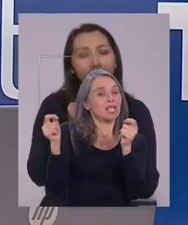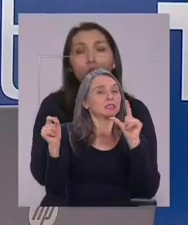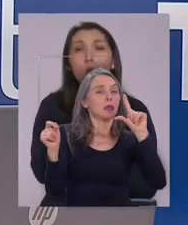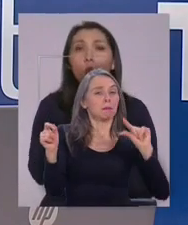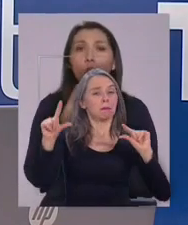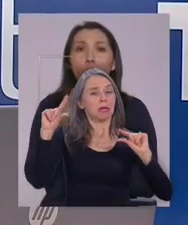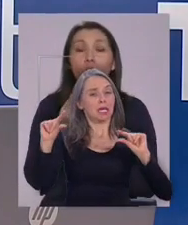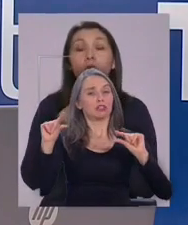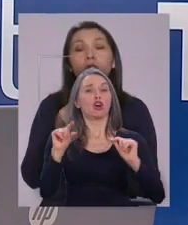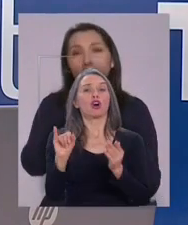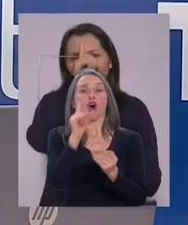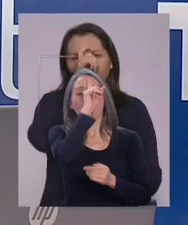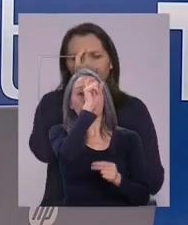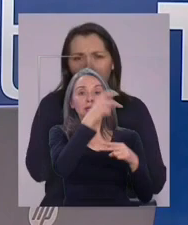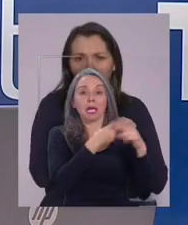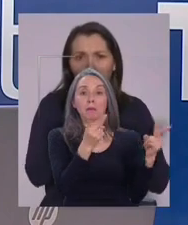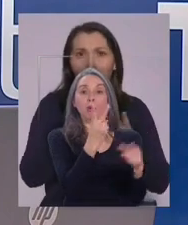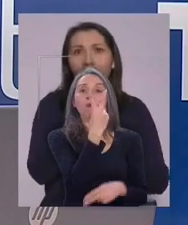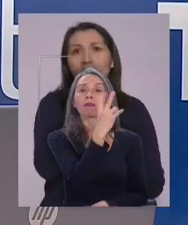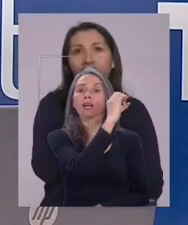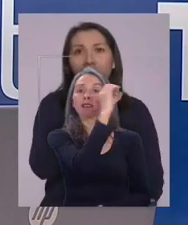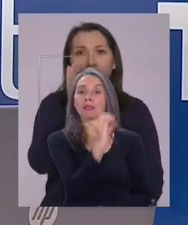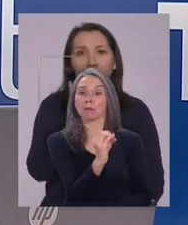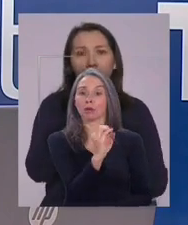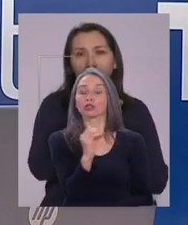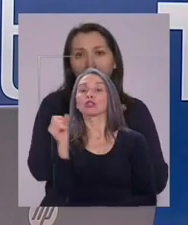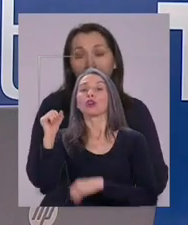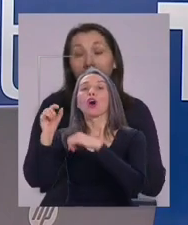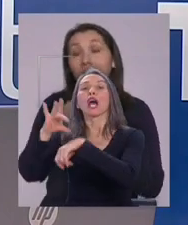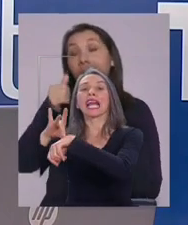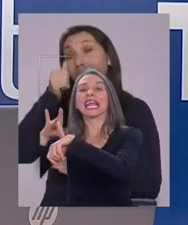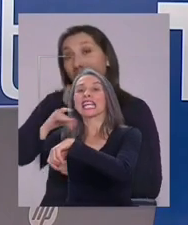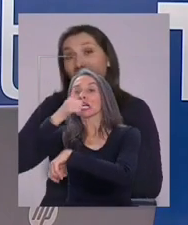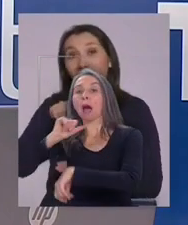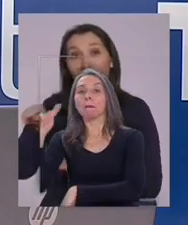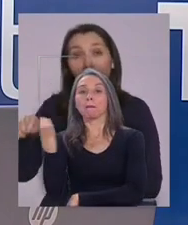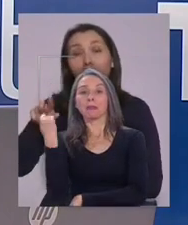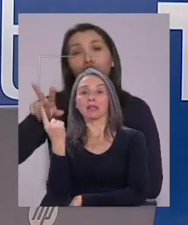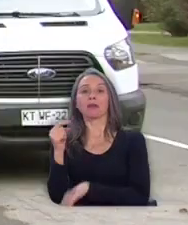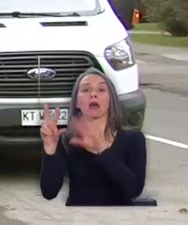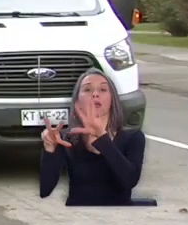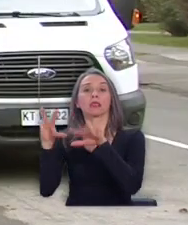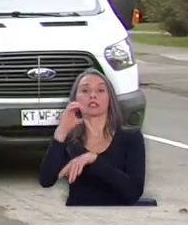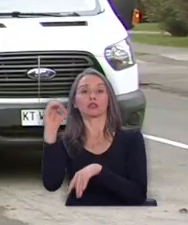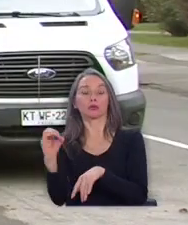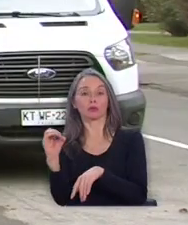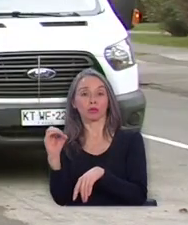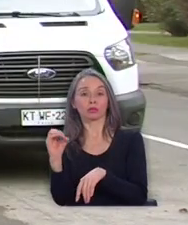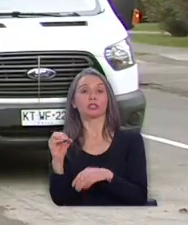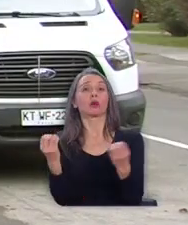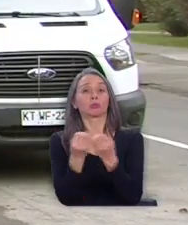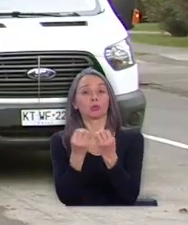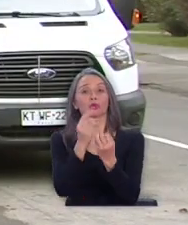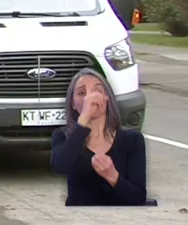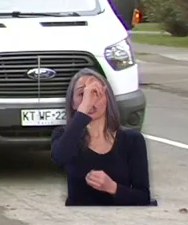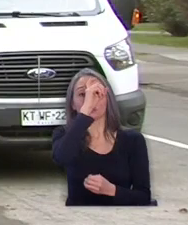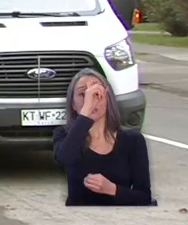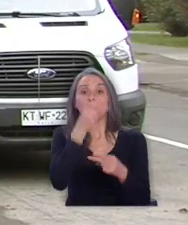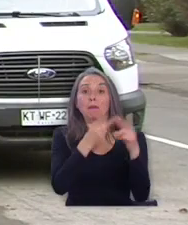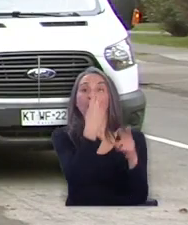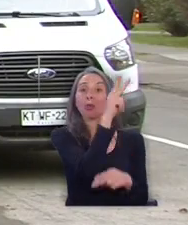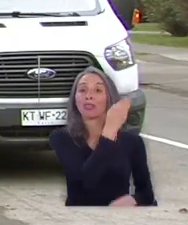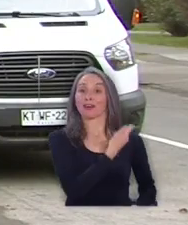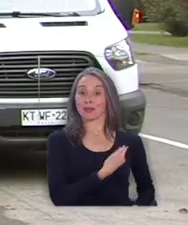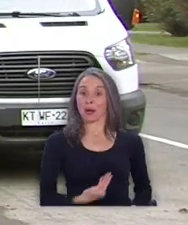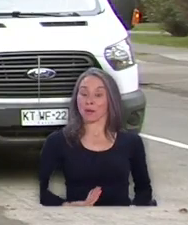cifras en el sector público de un 20% y del sector privado de un 18%. Sabemos que muchos hospitales públicos están haciendo